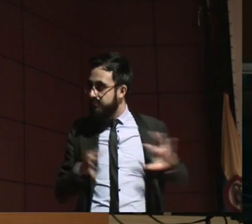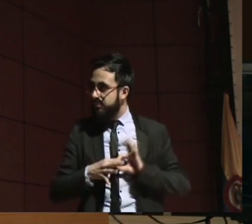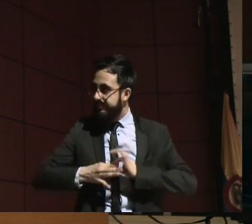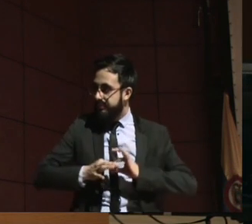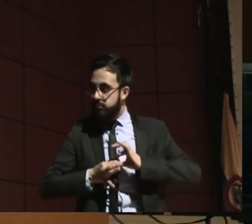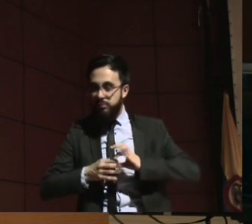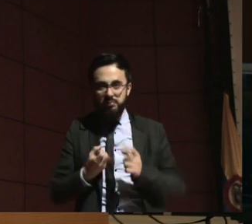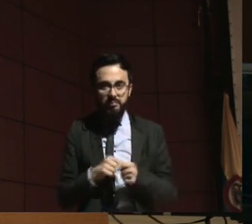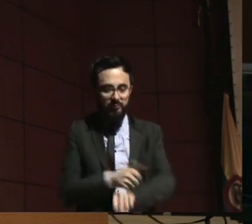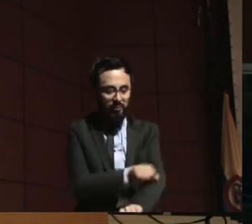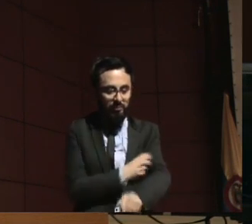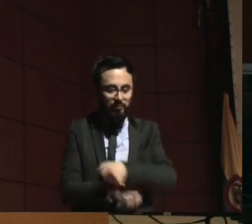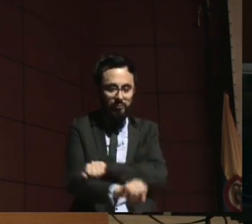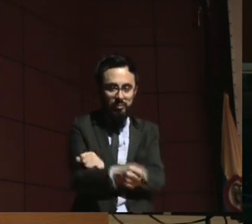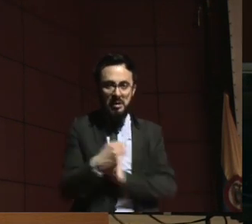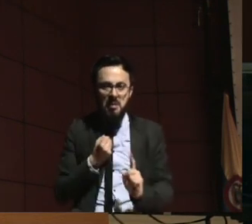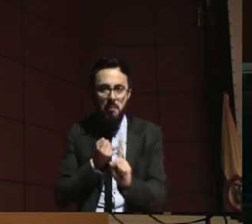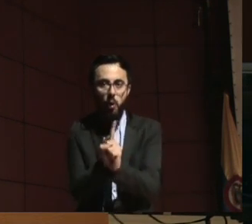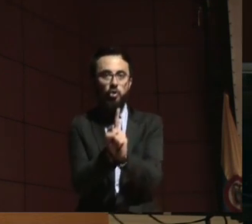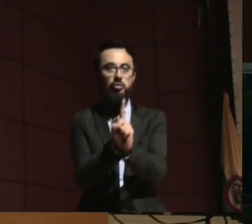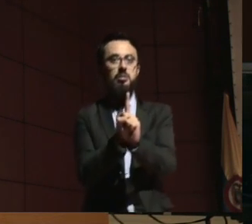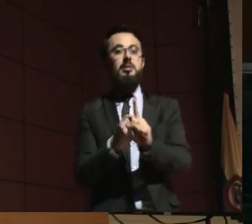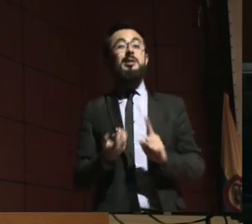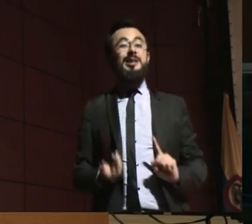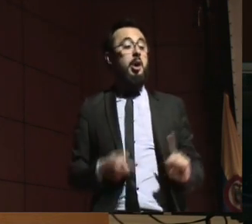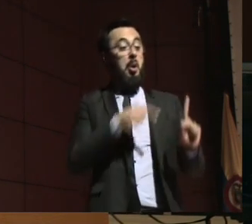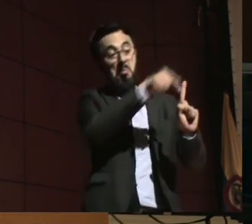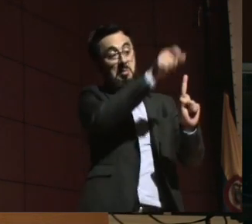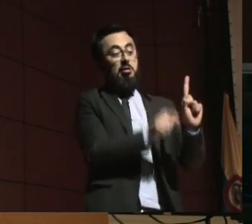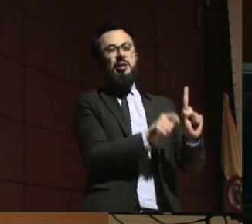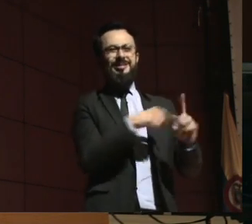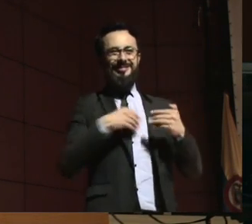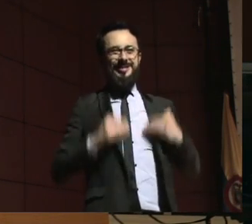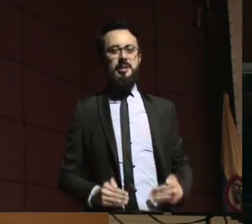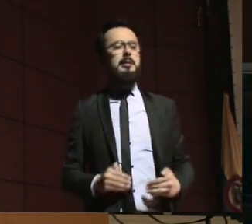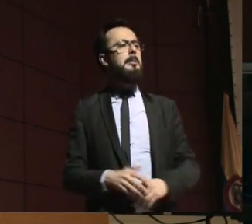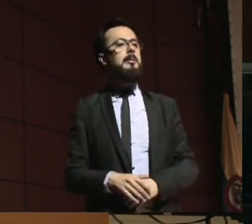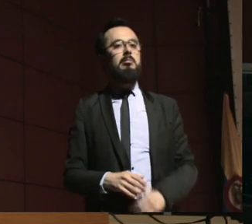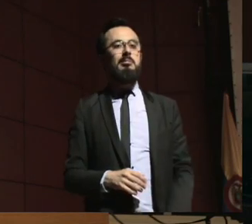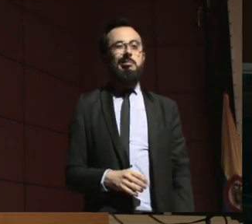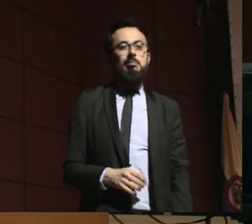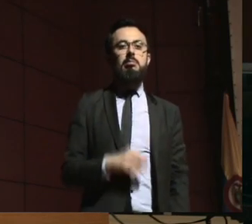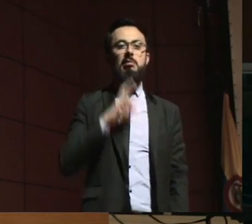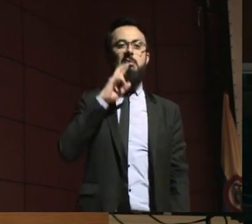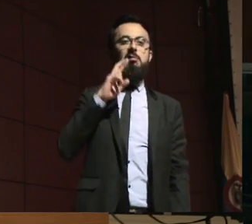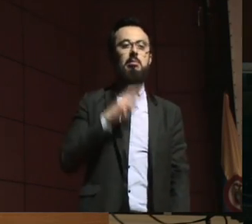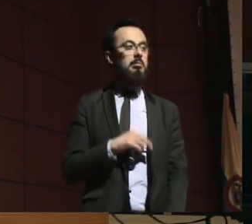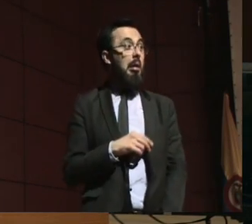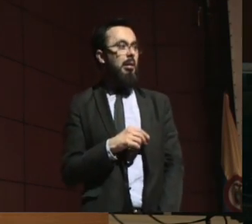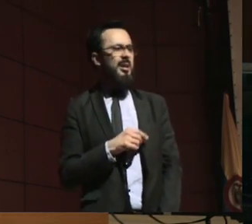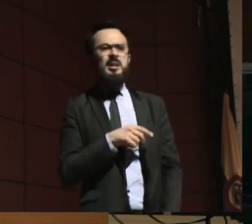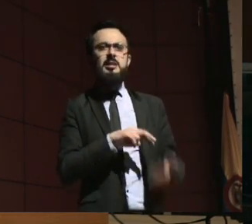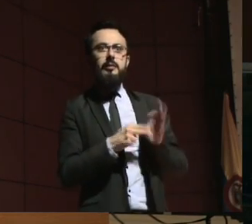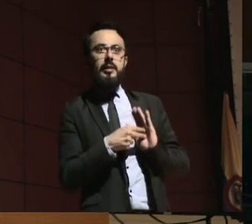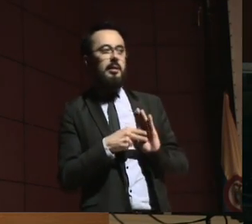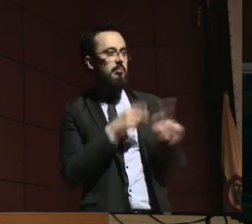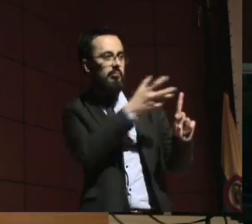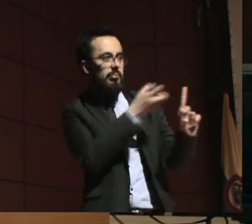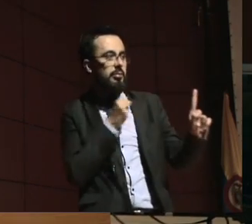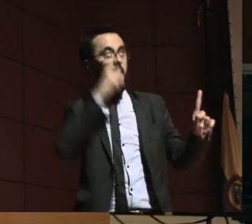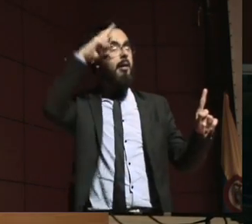de entender que cuando él hace ese ruido, quiere algo. ¿Sí? Y eso es lo que tenemos que transmitirle a los demás.